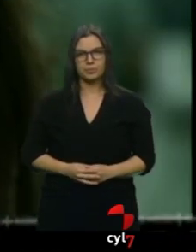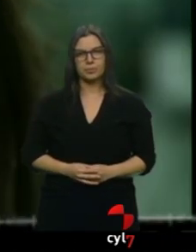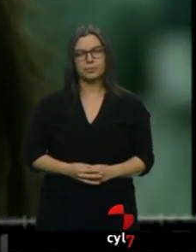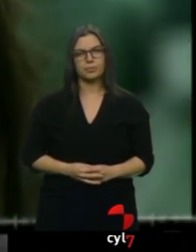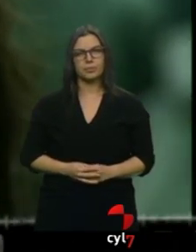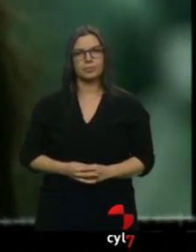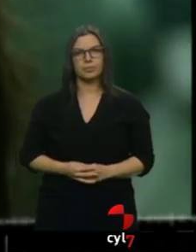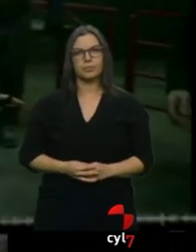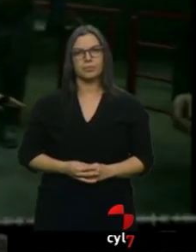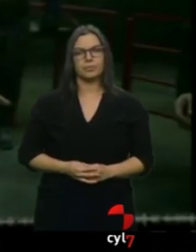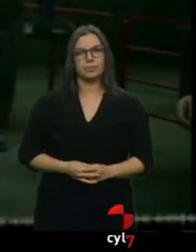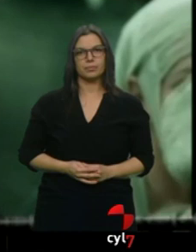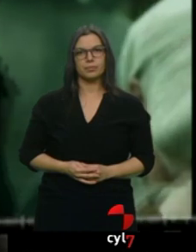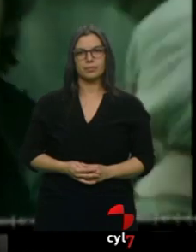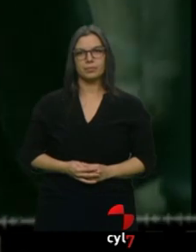Esto es por mi madre.